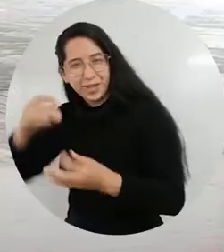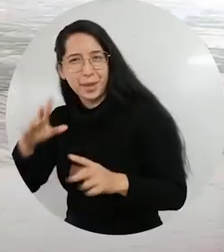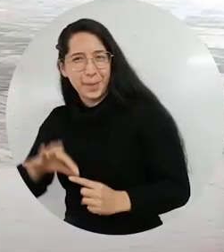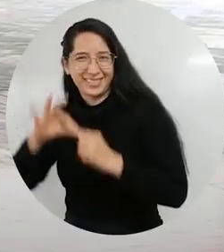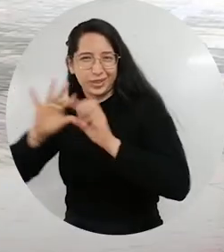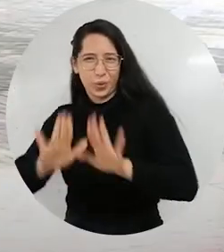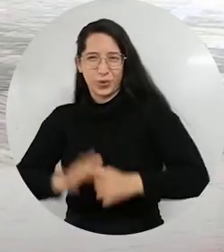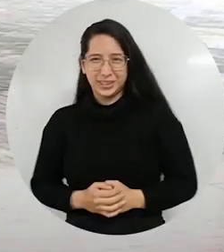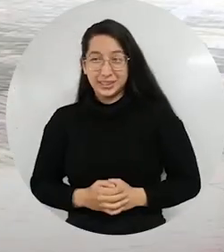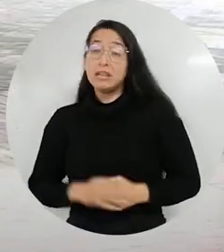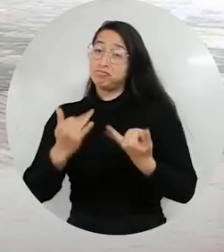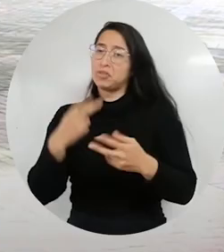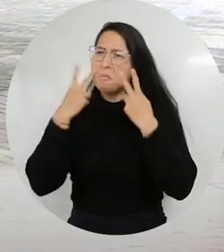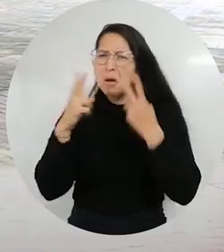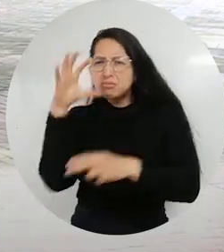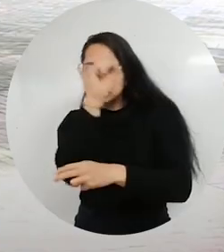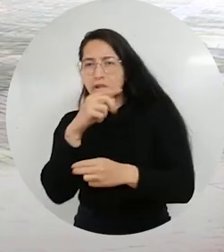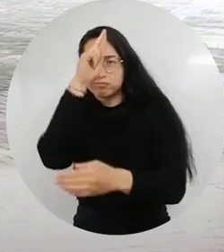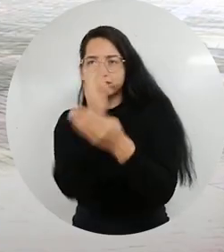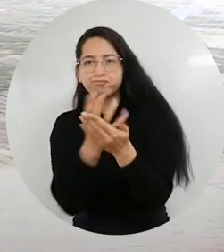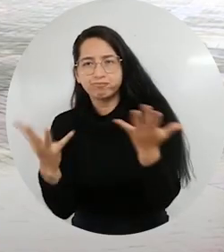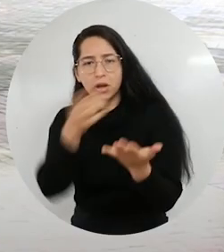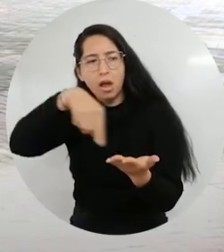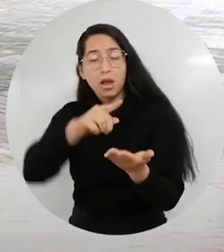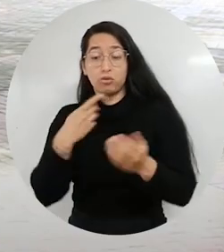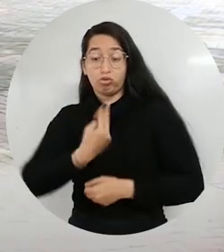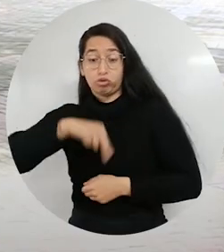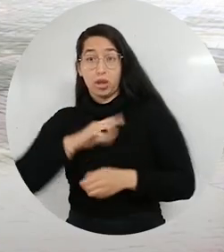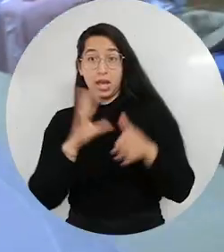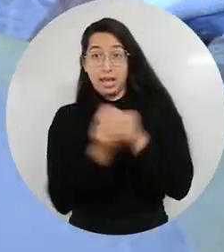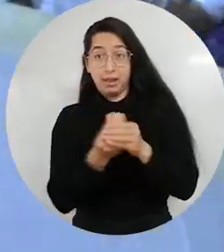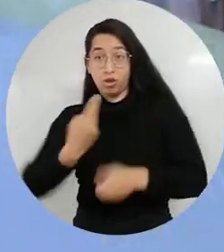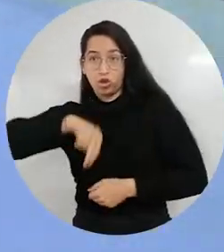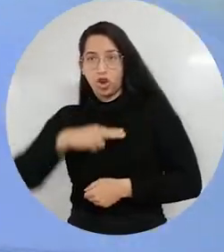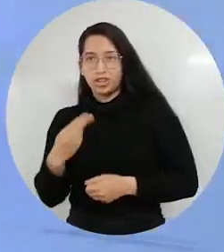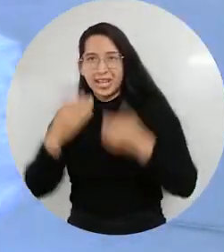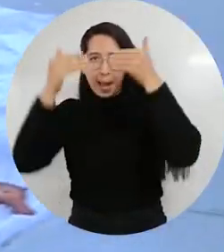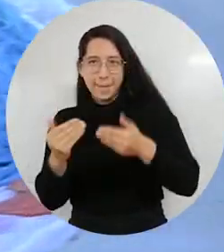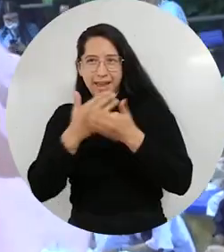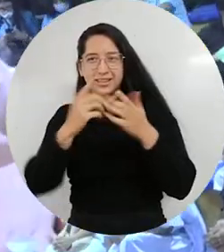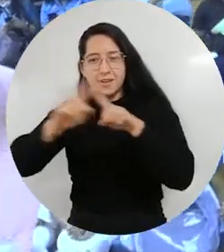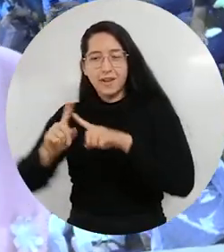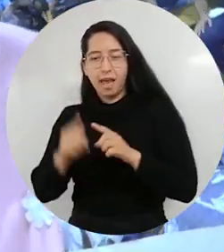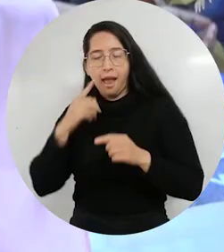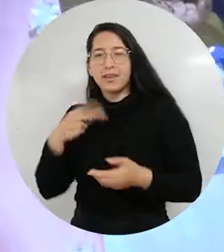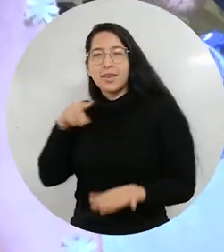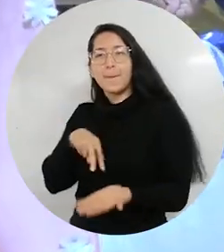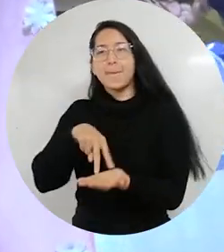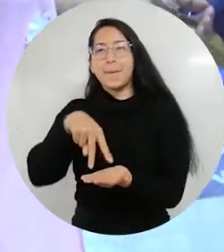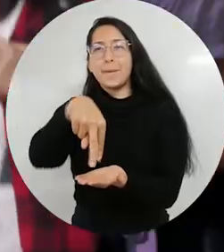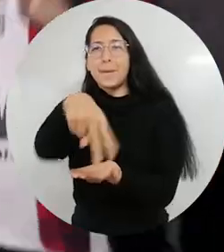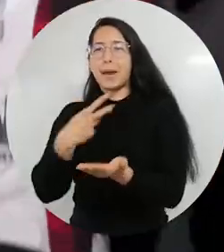diversidad. En el tema de nosotros, de la inclusión, pues en un evento que estuvimos, en la pasarela incluyente, se incluyó a todas las